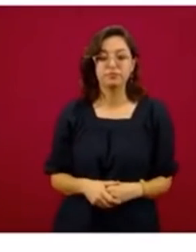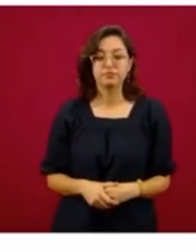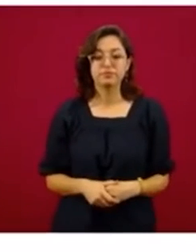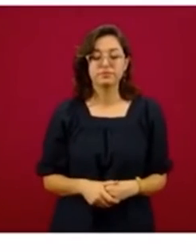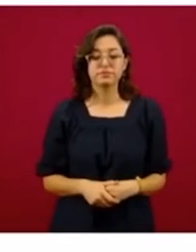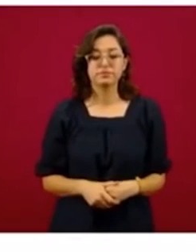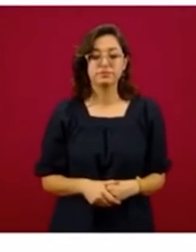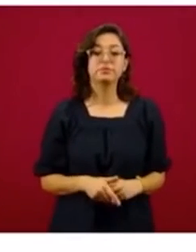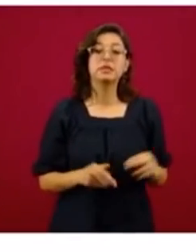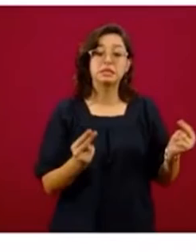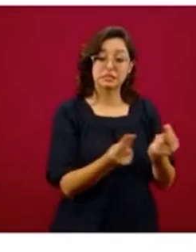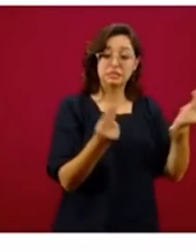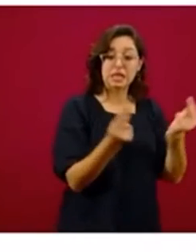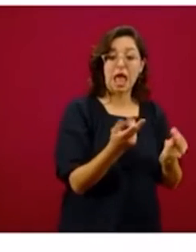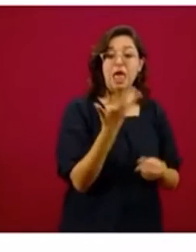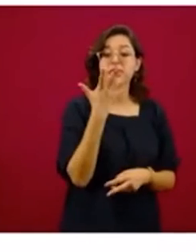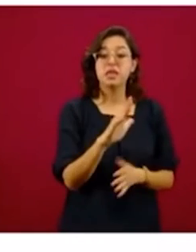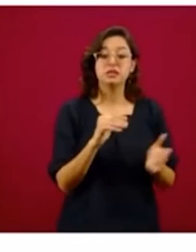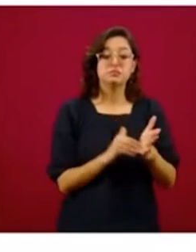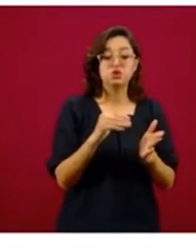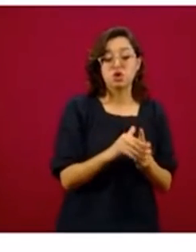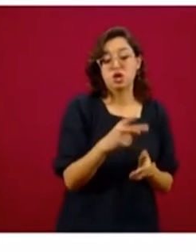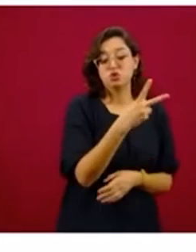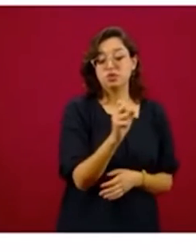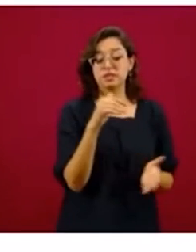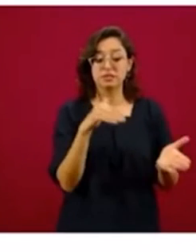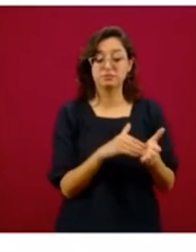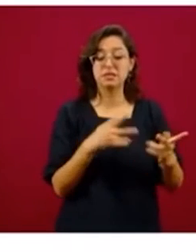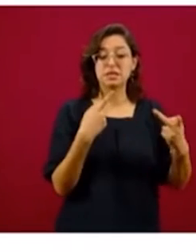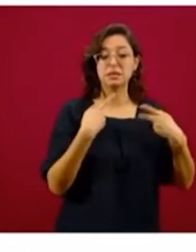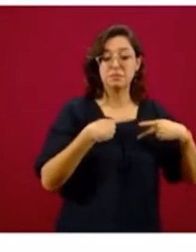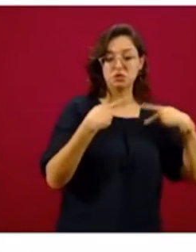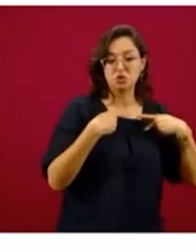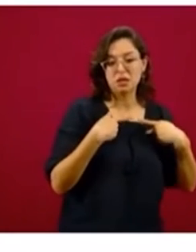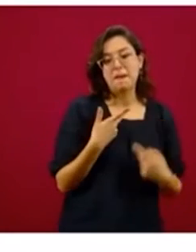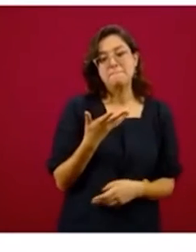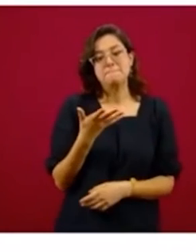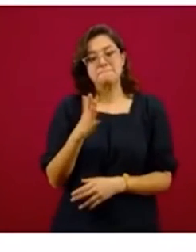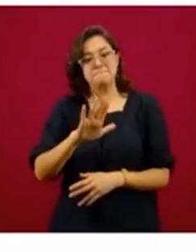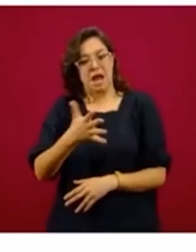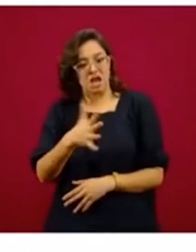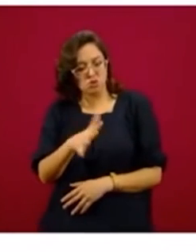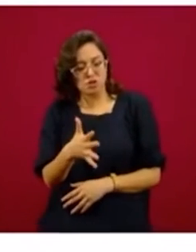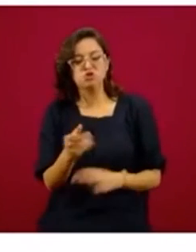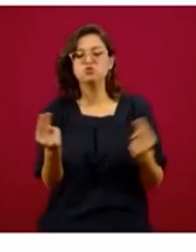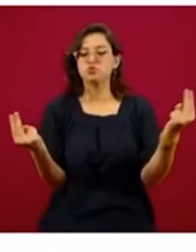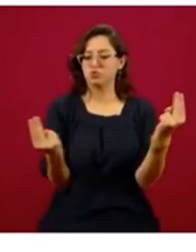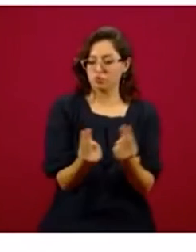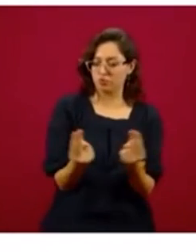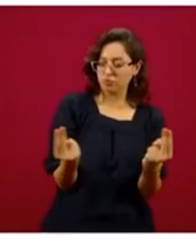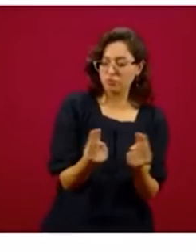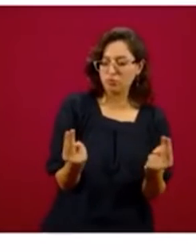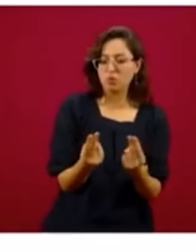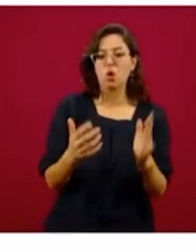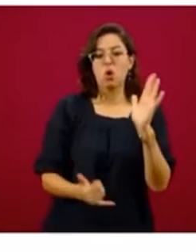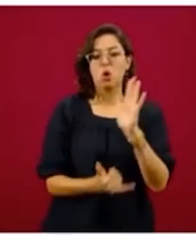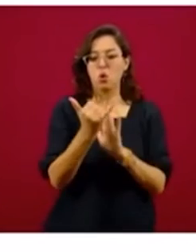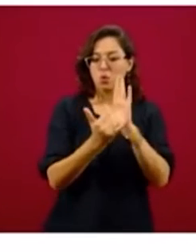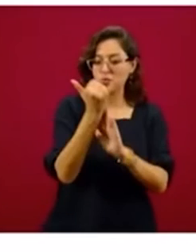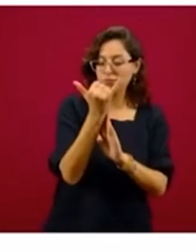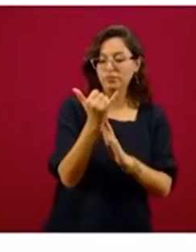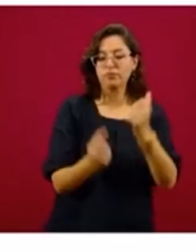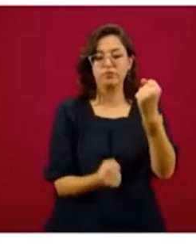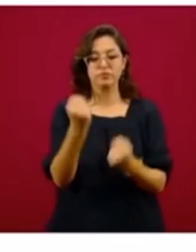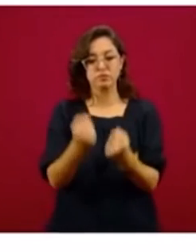millones 200 mil personas en las neoesenciales, que son construcción, que son autopartes, que son industria